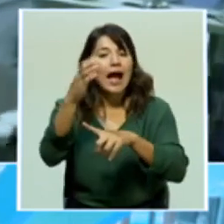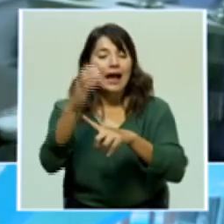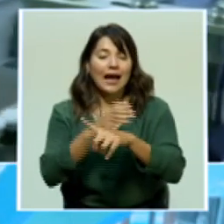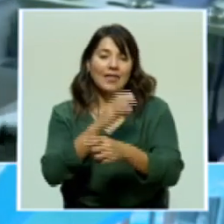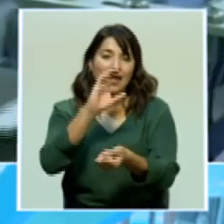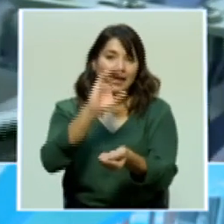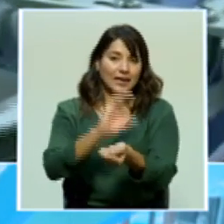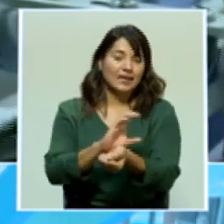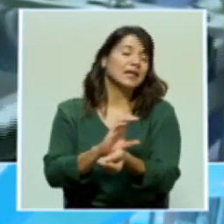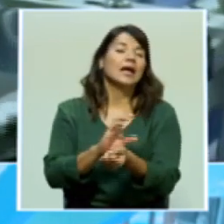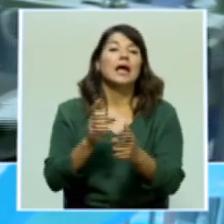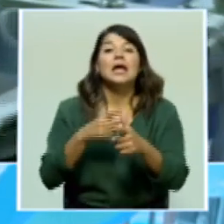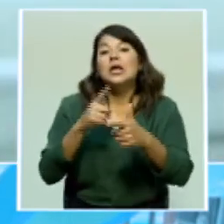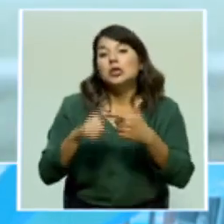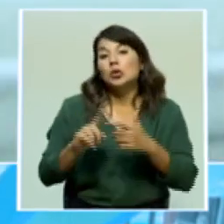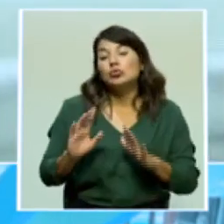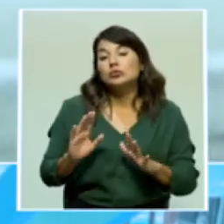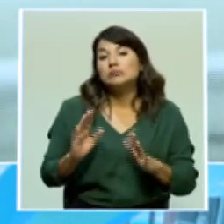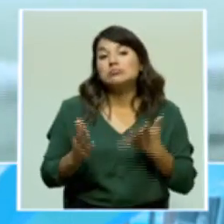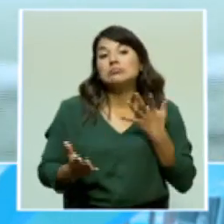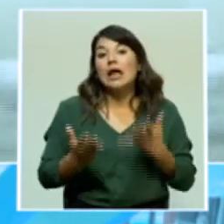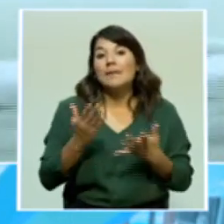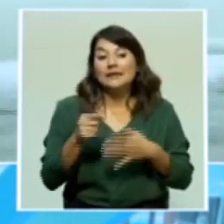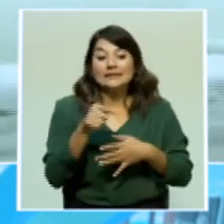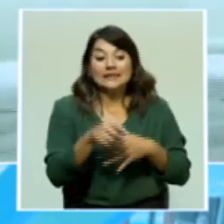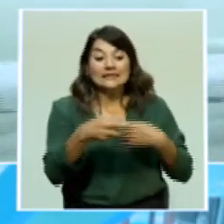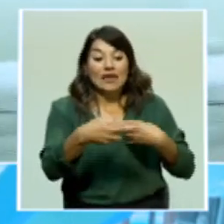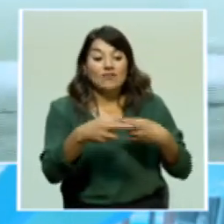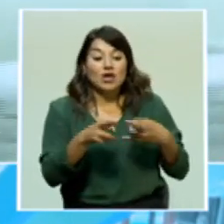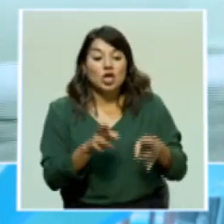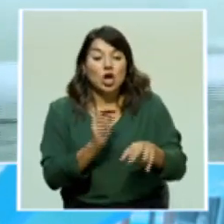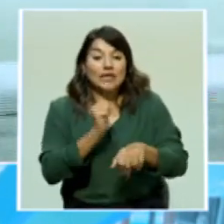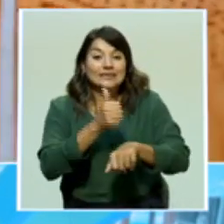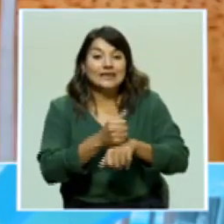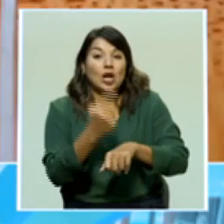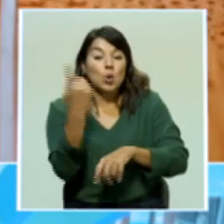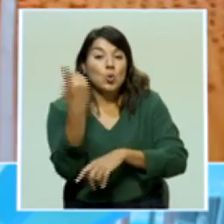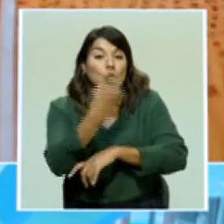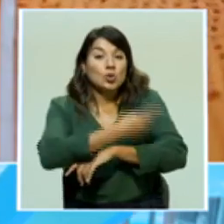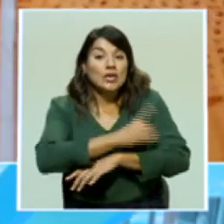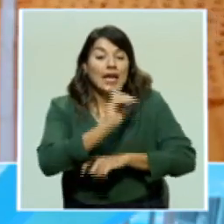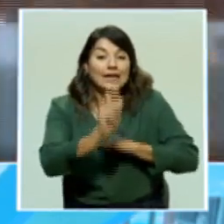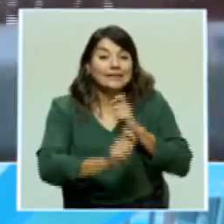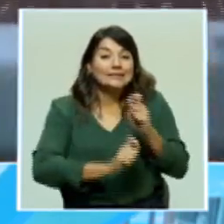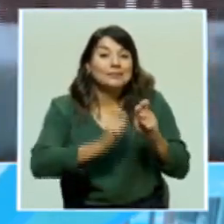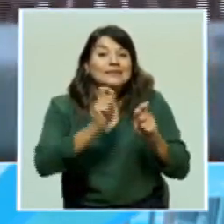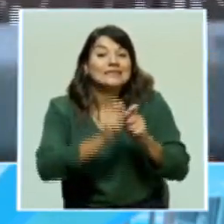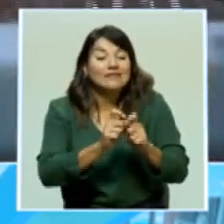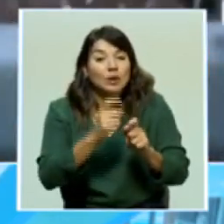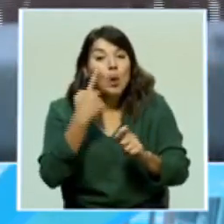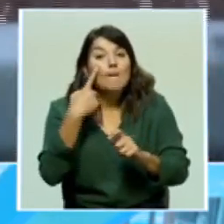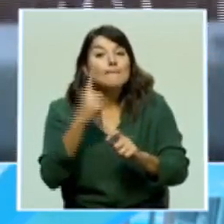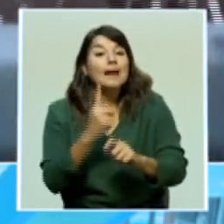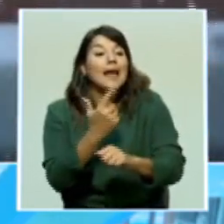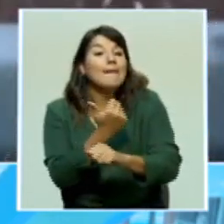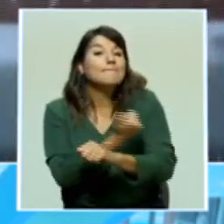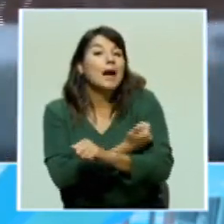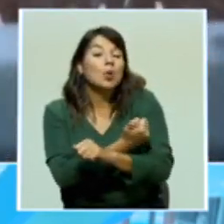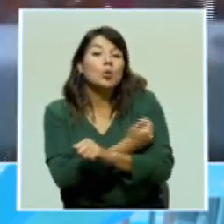establezca un día en particular para ir a vacunar a cierto grupo. Entonces, se